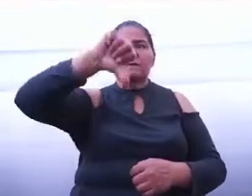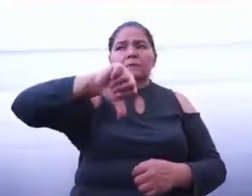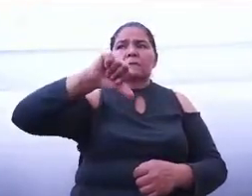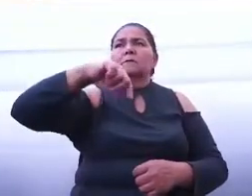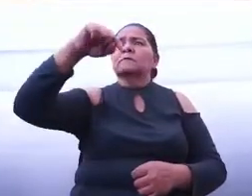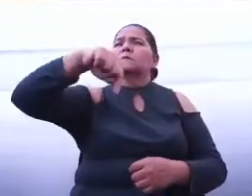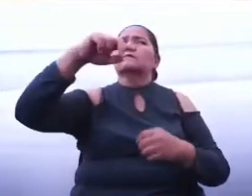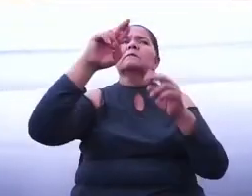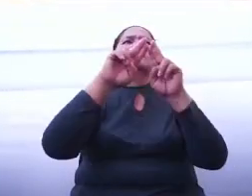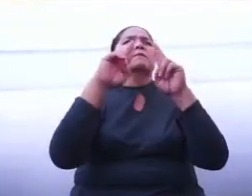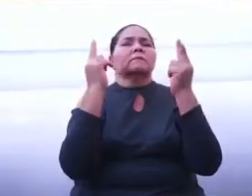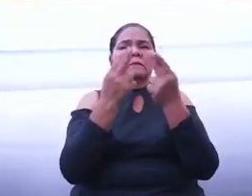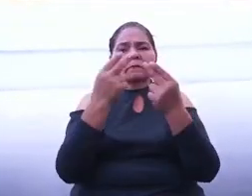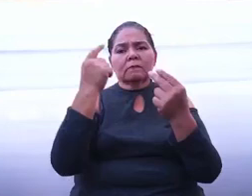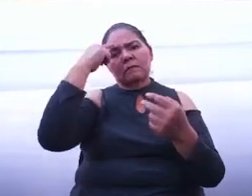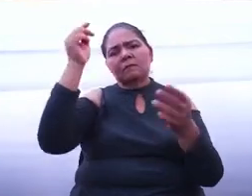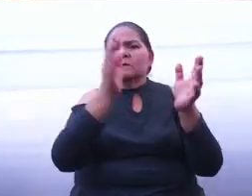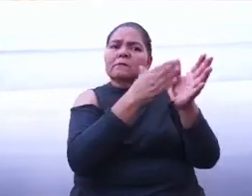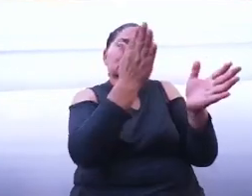construir.